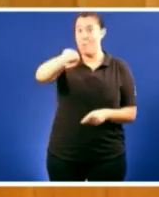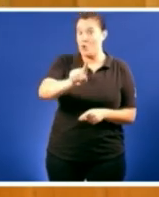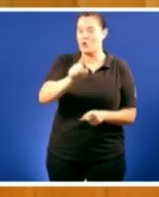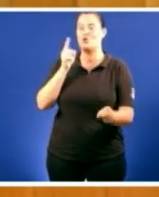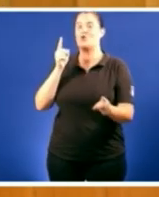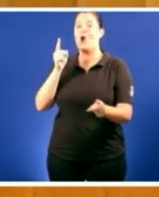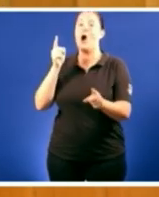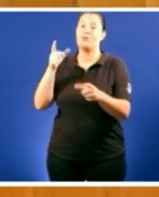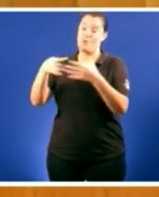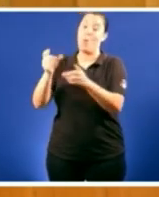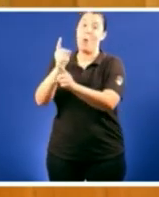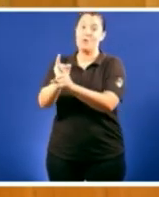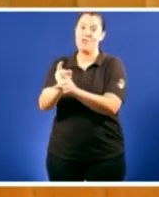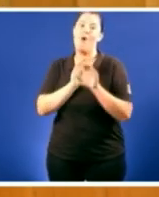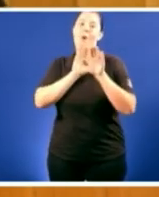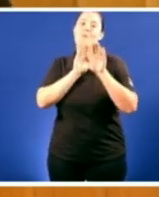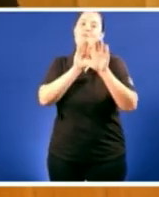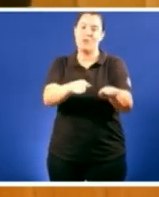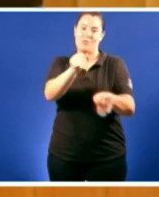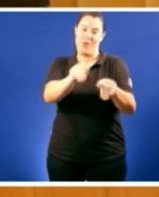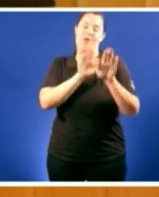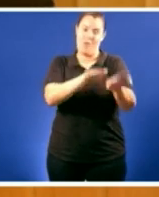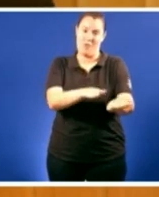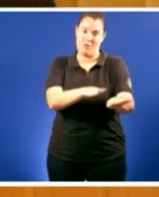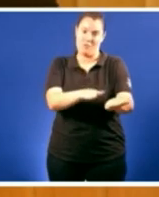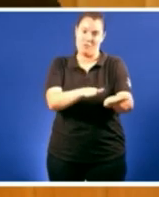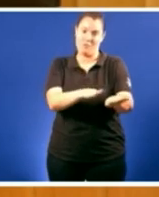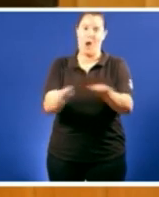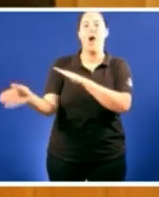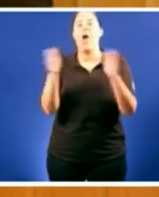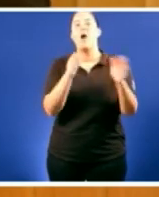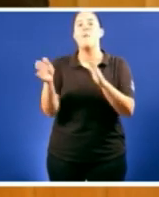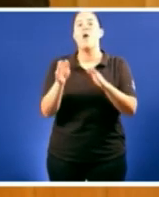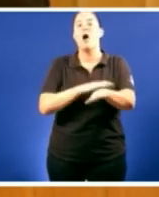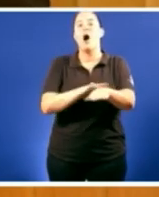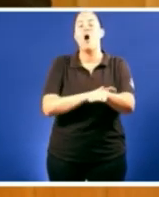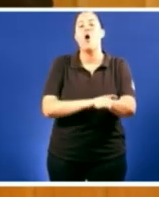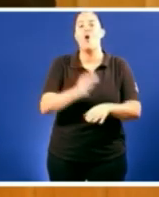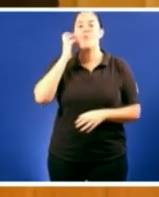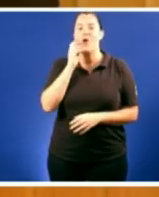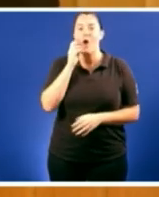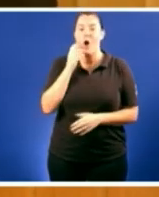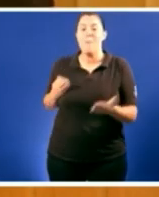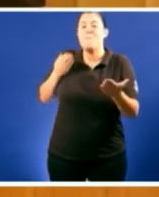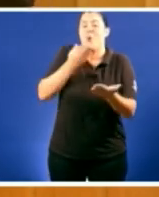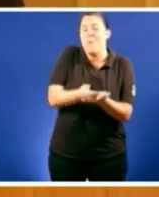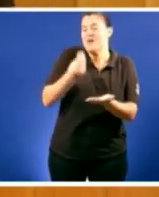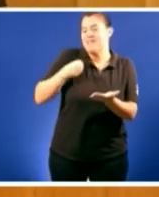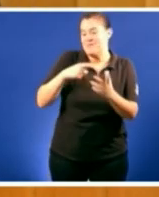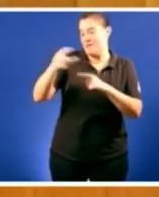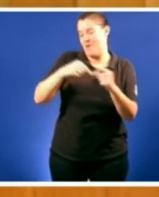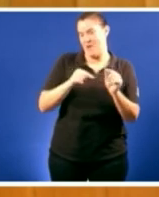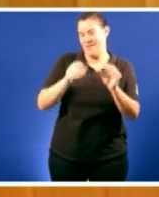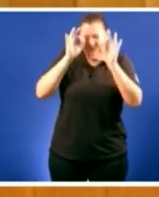oposición votaron a favor goberno o a mesma proposta do BNG con pontos e comas